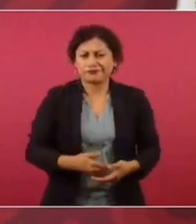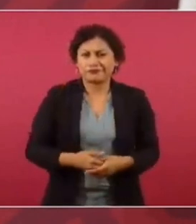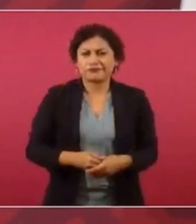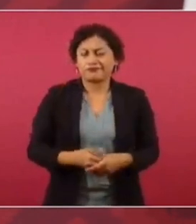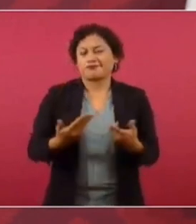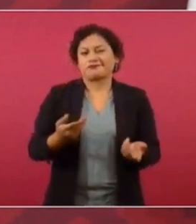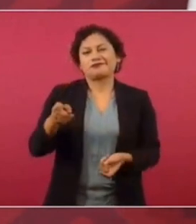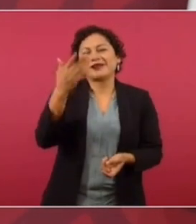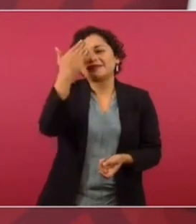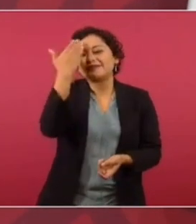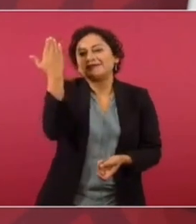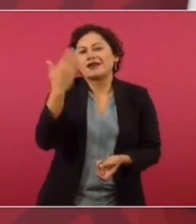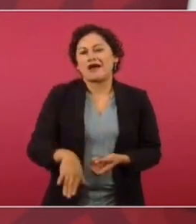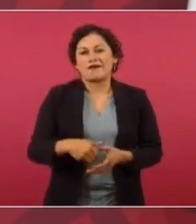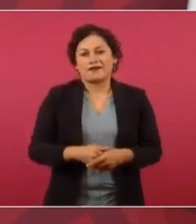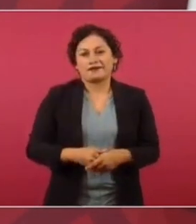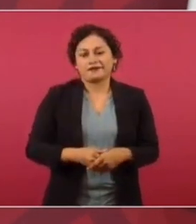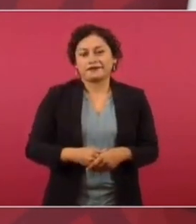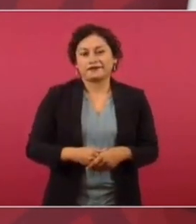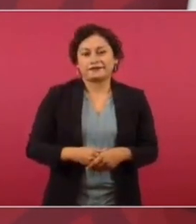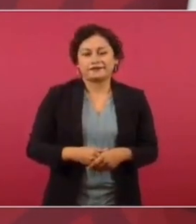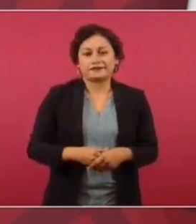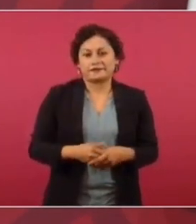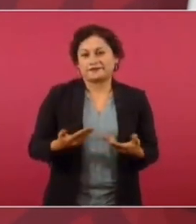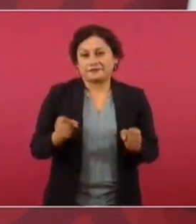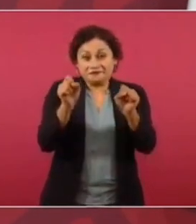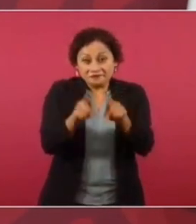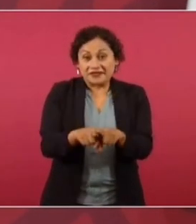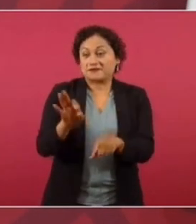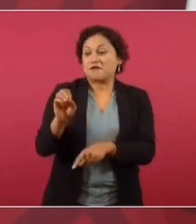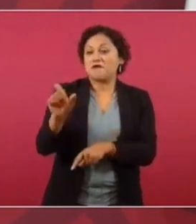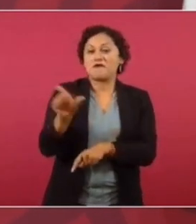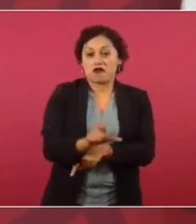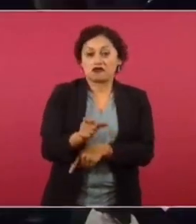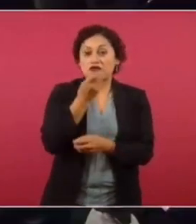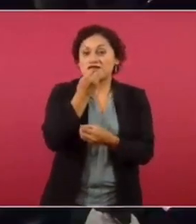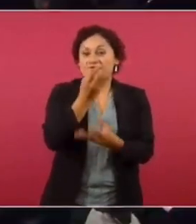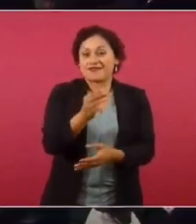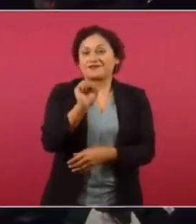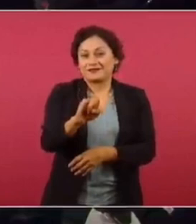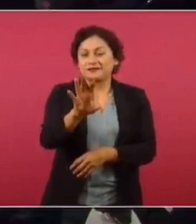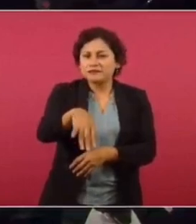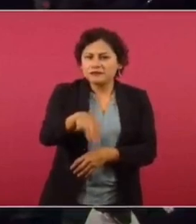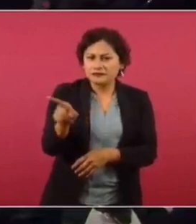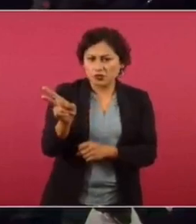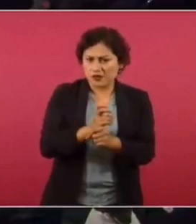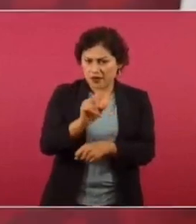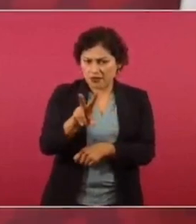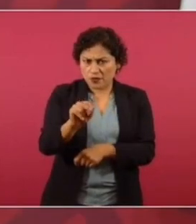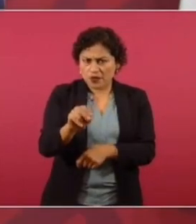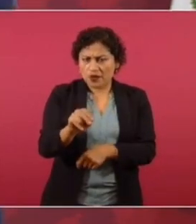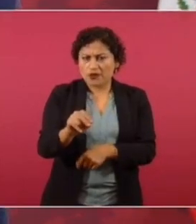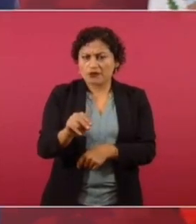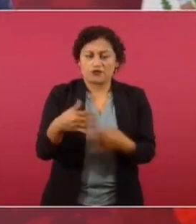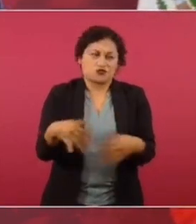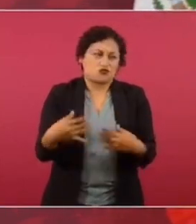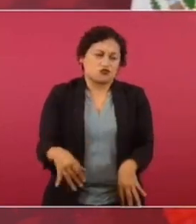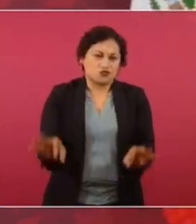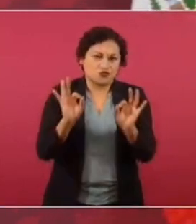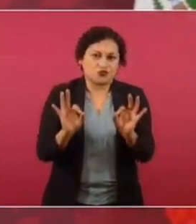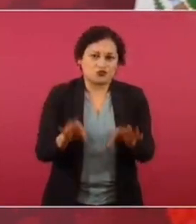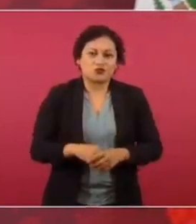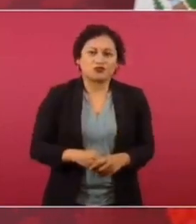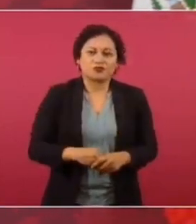y él lo sabe, hasta Fox lo reconoció. No invitaron a Fox, ¿verdad? Había estado también